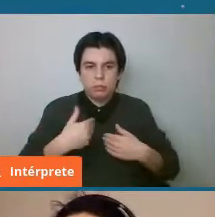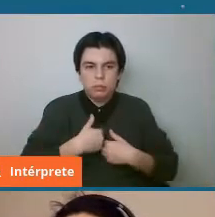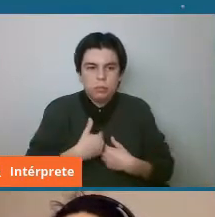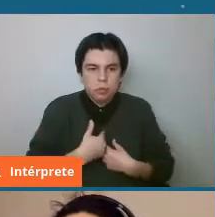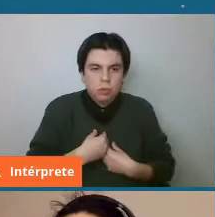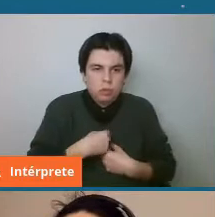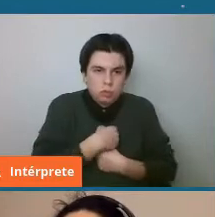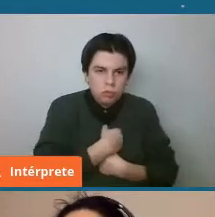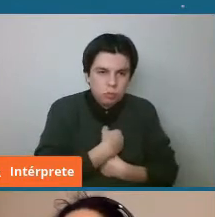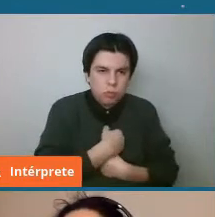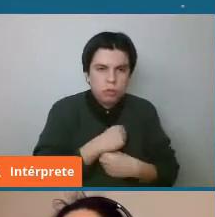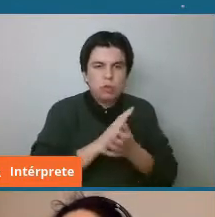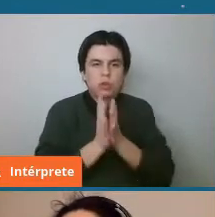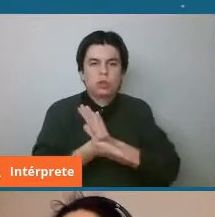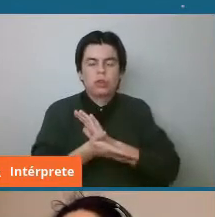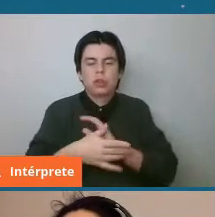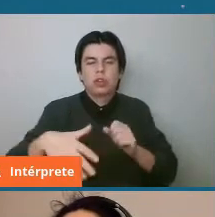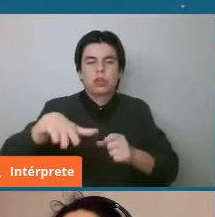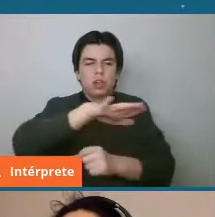por lo que todos estamos viviendo.